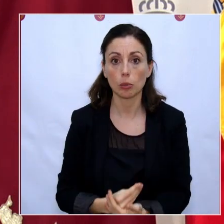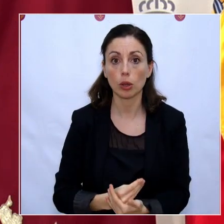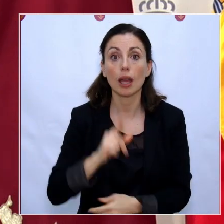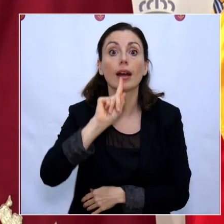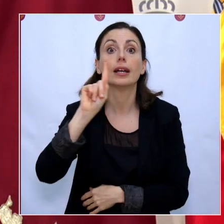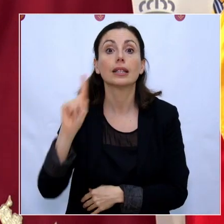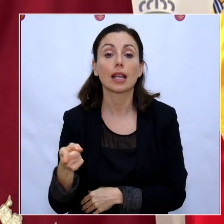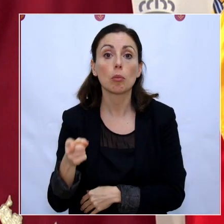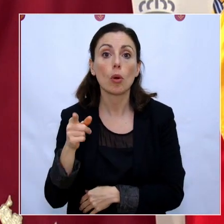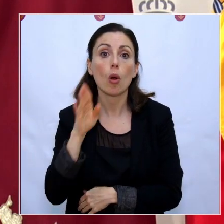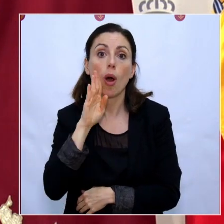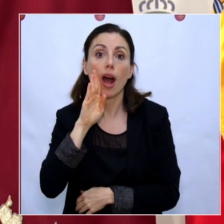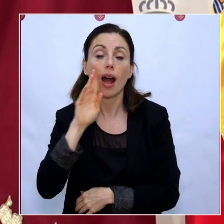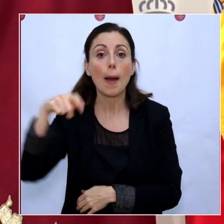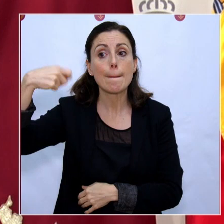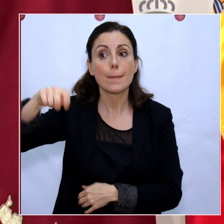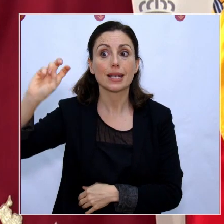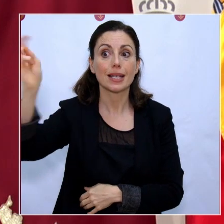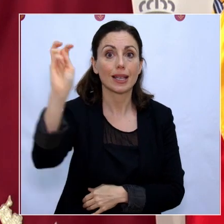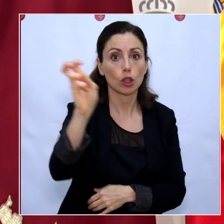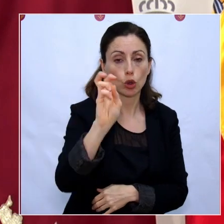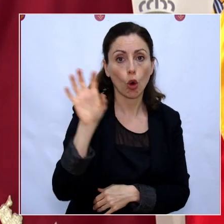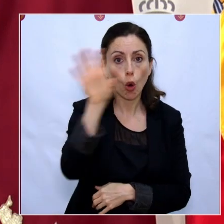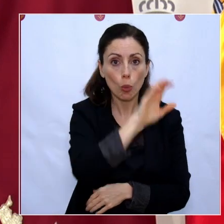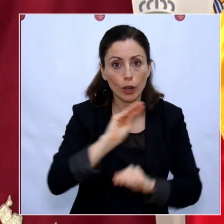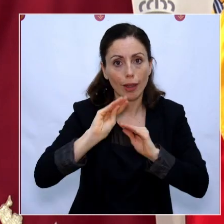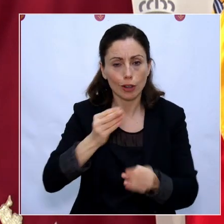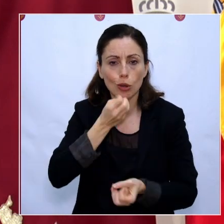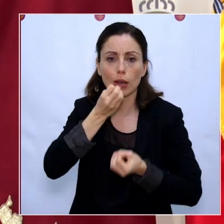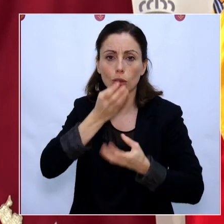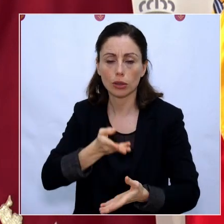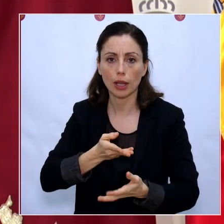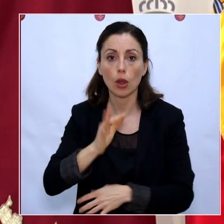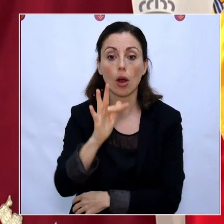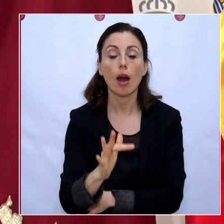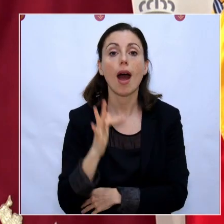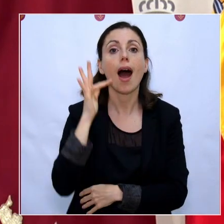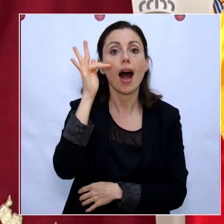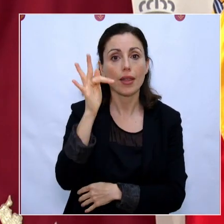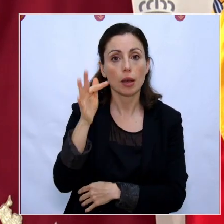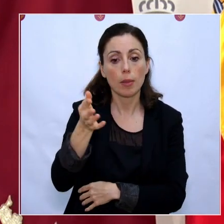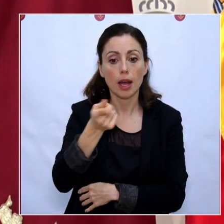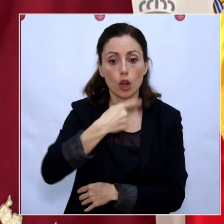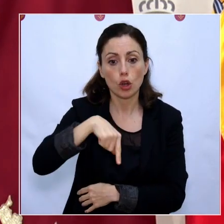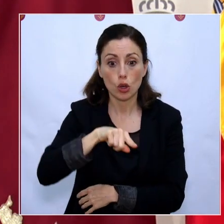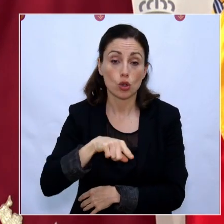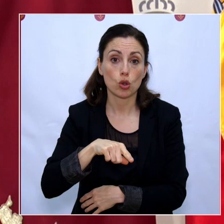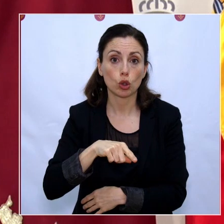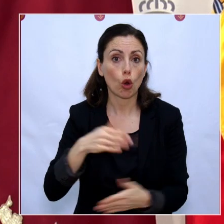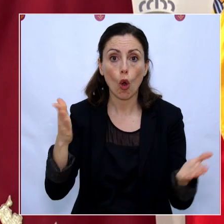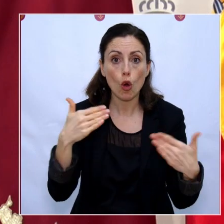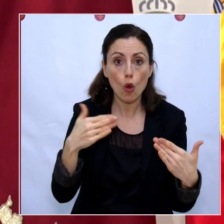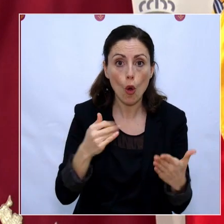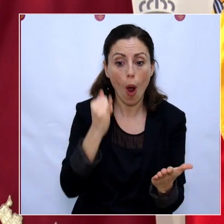por lo que han dicho otros presidentes, a sus comunidades autónomas. Además, seguimos sin los test rápidos que se